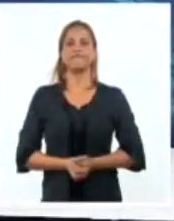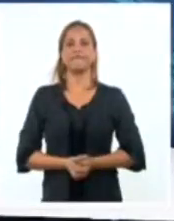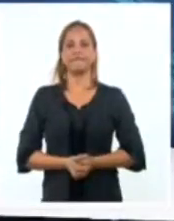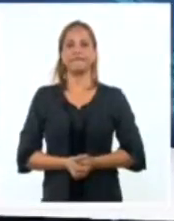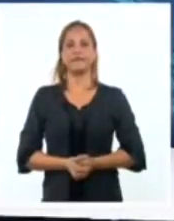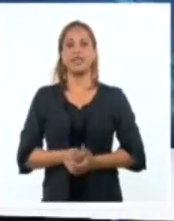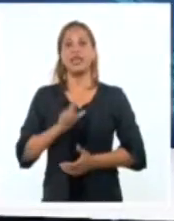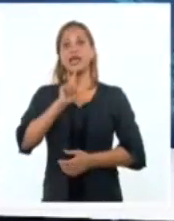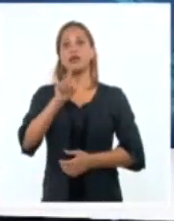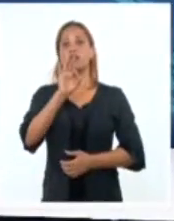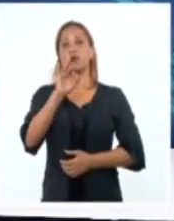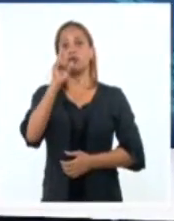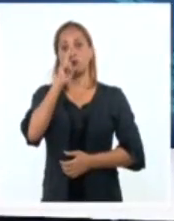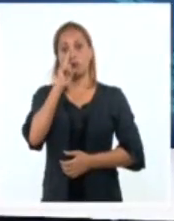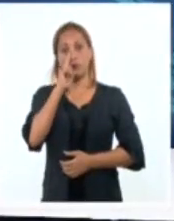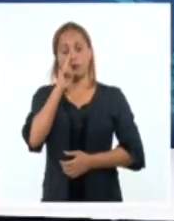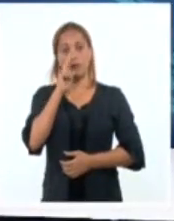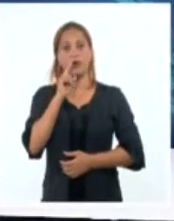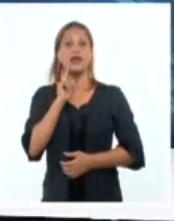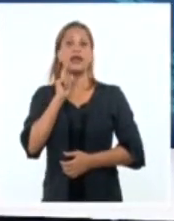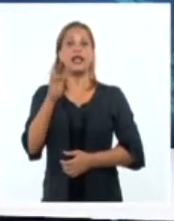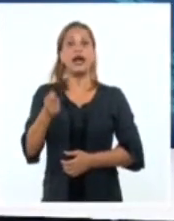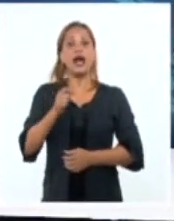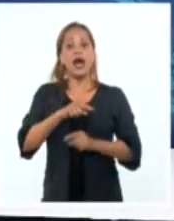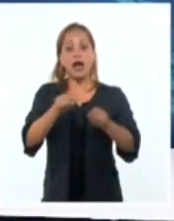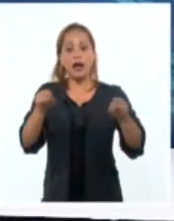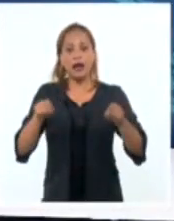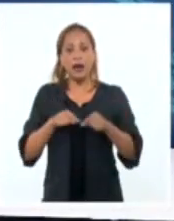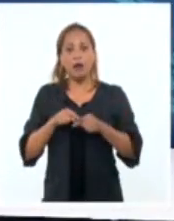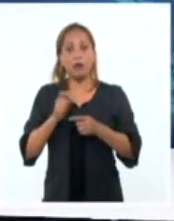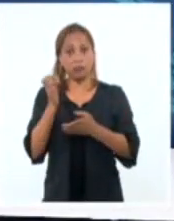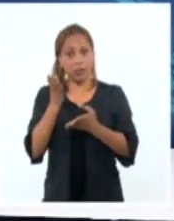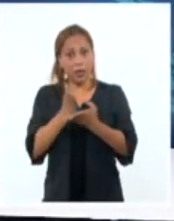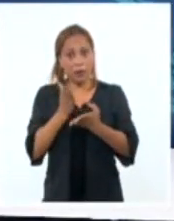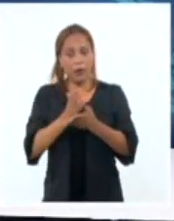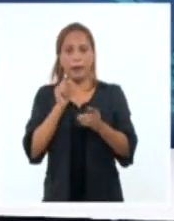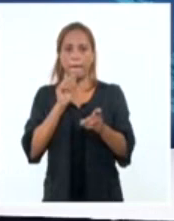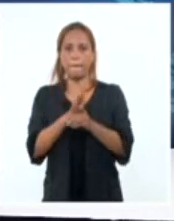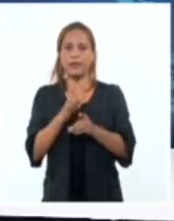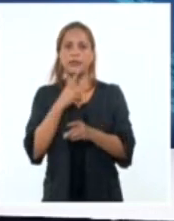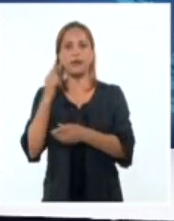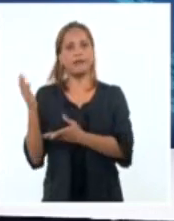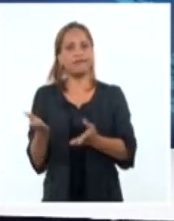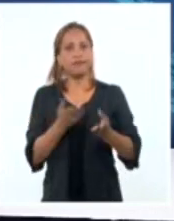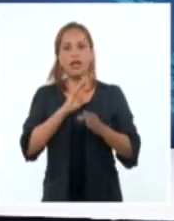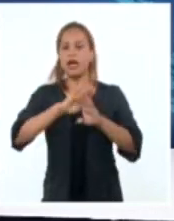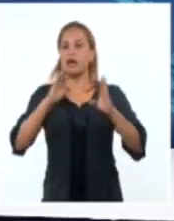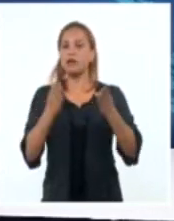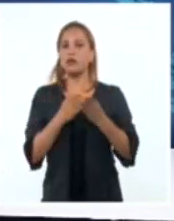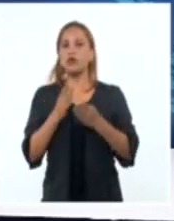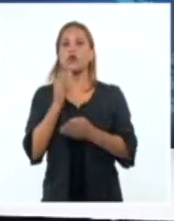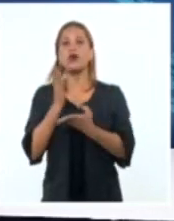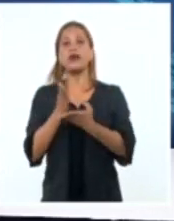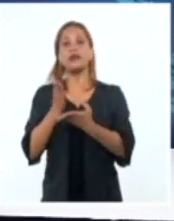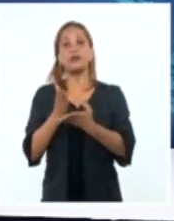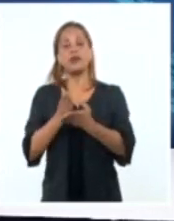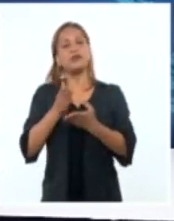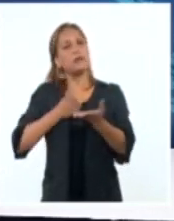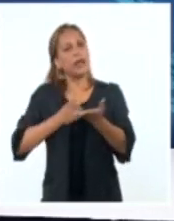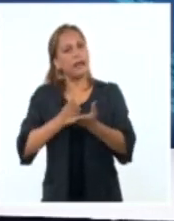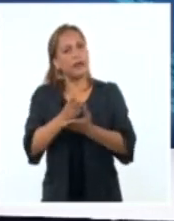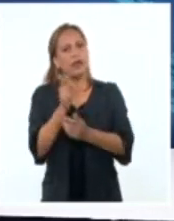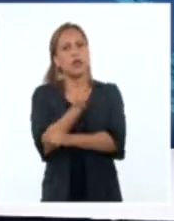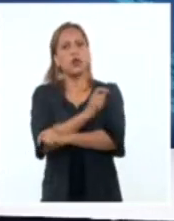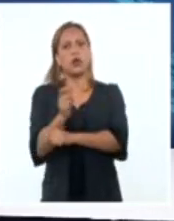Este lunes 8 de noviembre las aulas recibirán nuevamente a los estudiantes de las diferentes enseñanzas de la educación general para continuar así